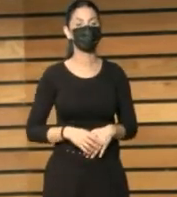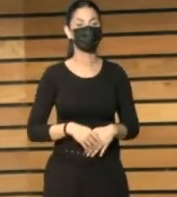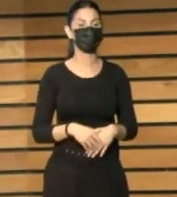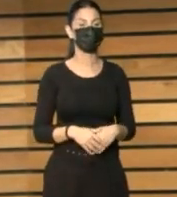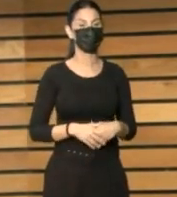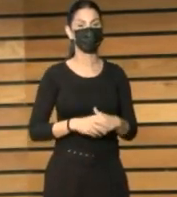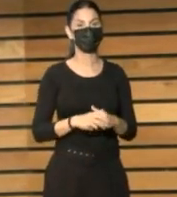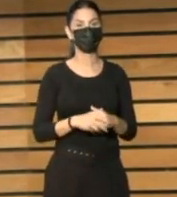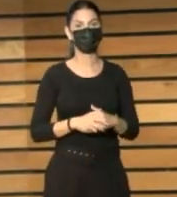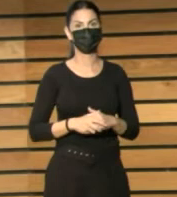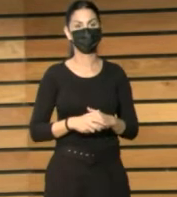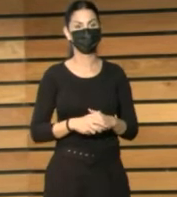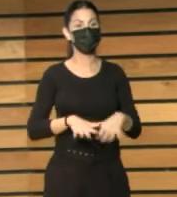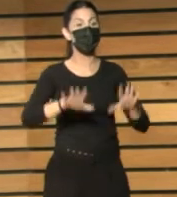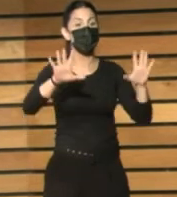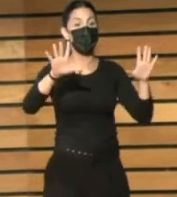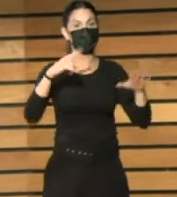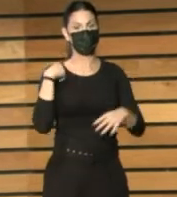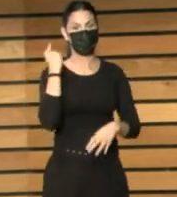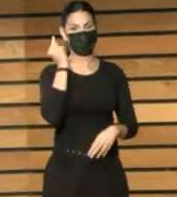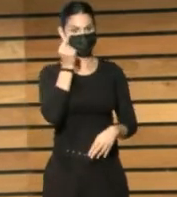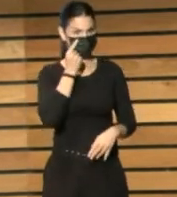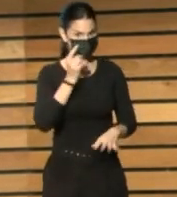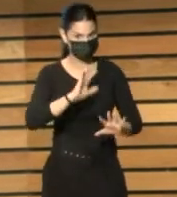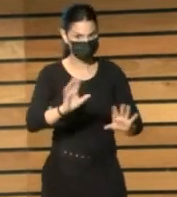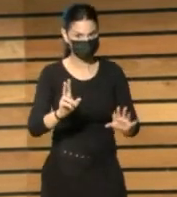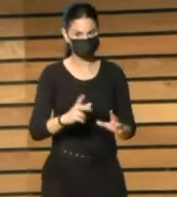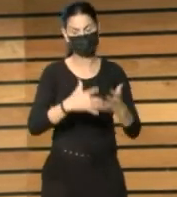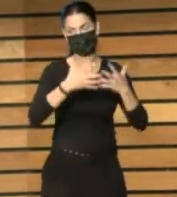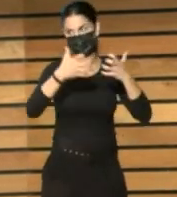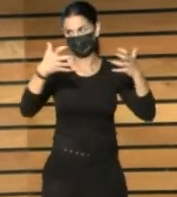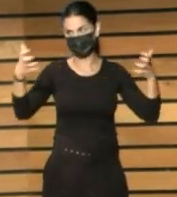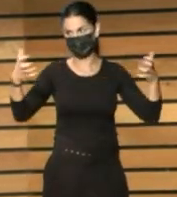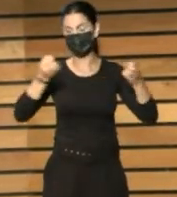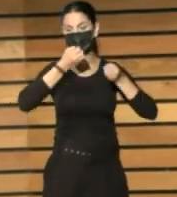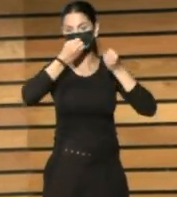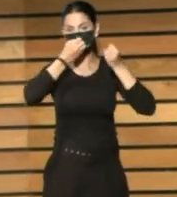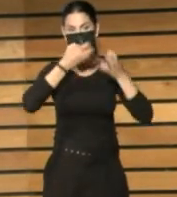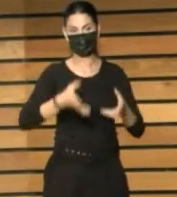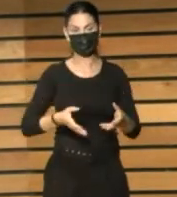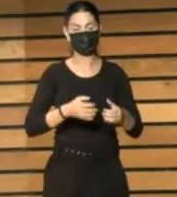no suene este mensaje. Bien.